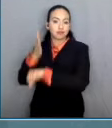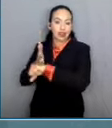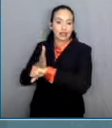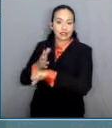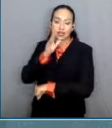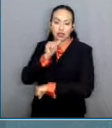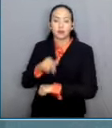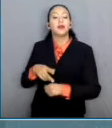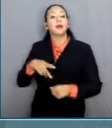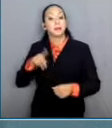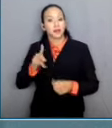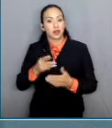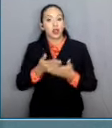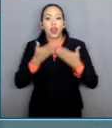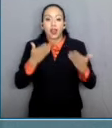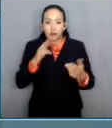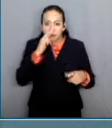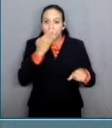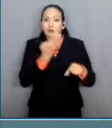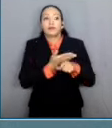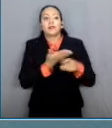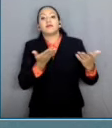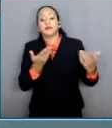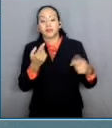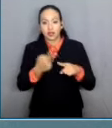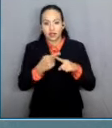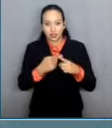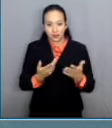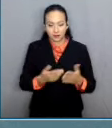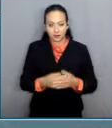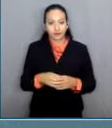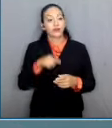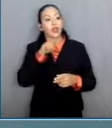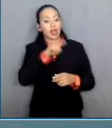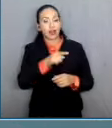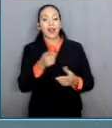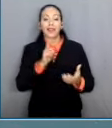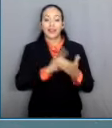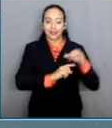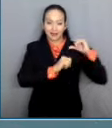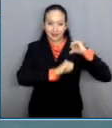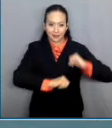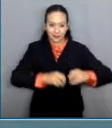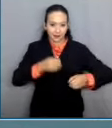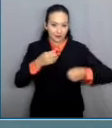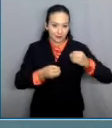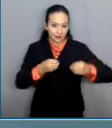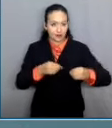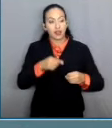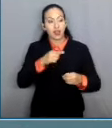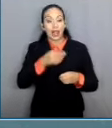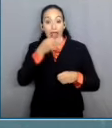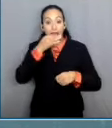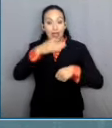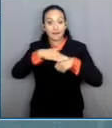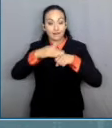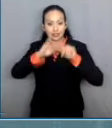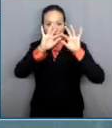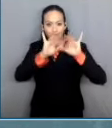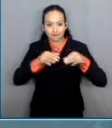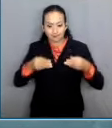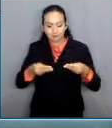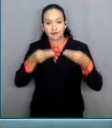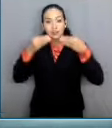de Responsabilidades Administrativas del Consejo de la Judicatura Federal notificó por oficio al máximo tribunal. Por razón